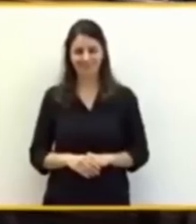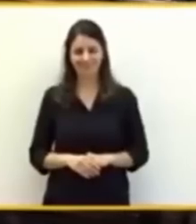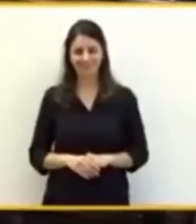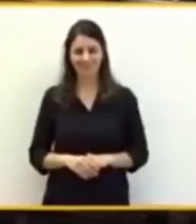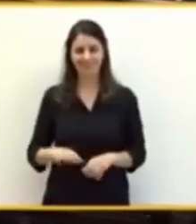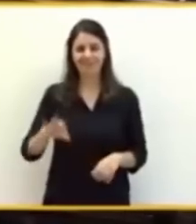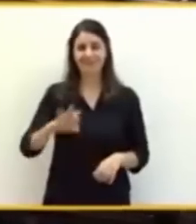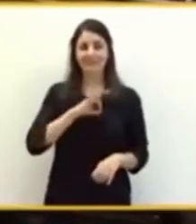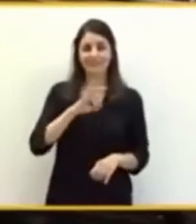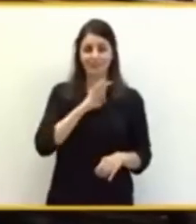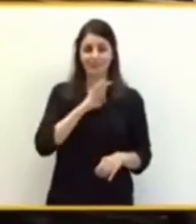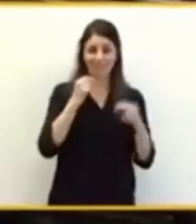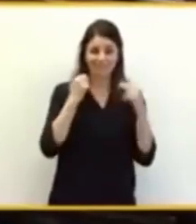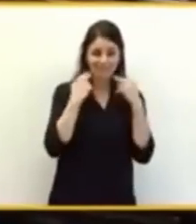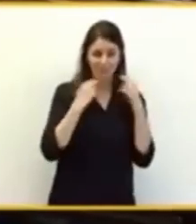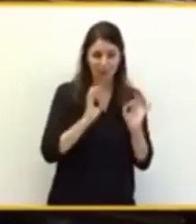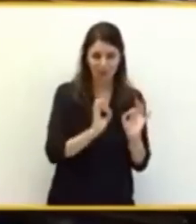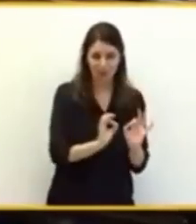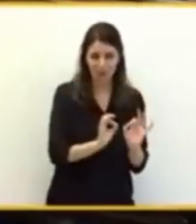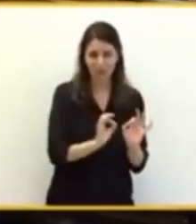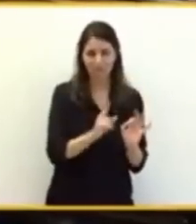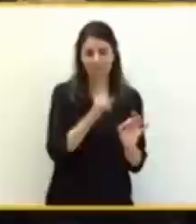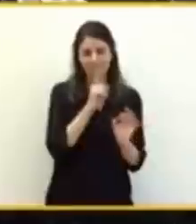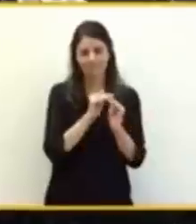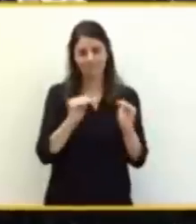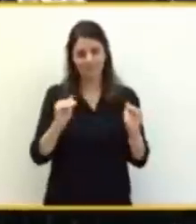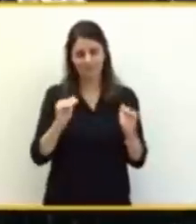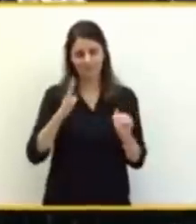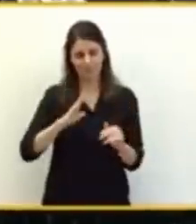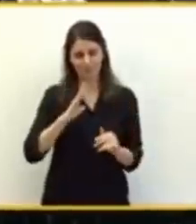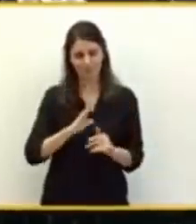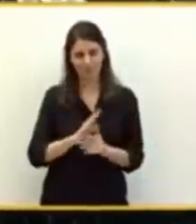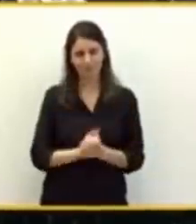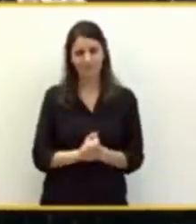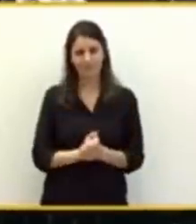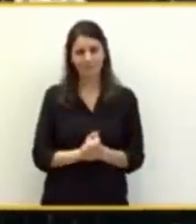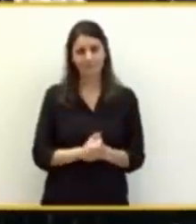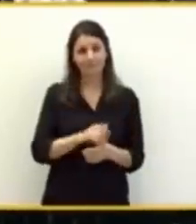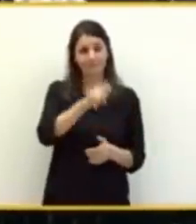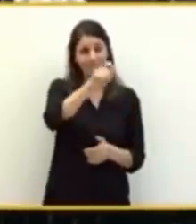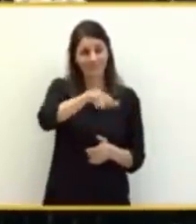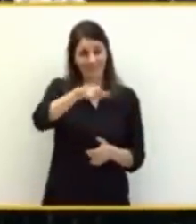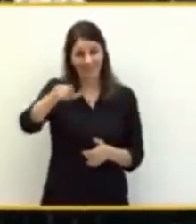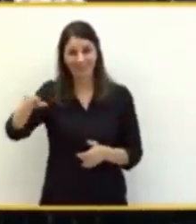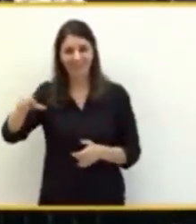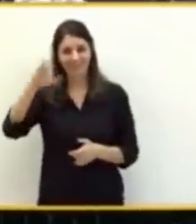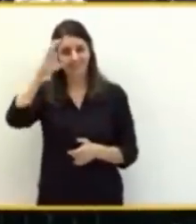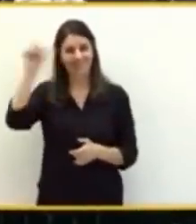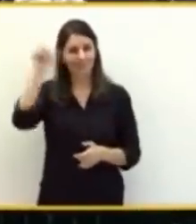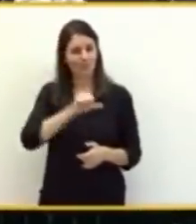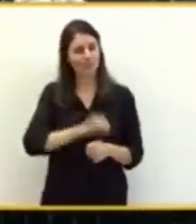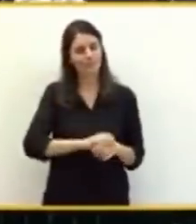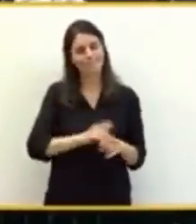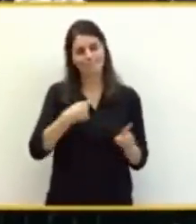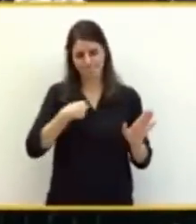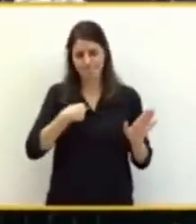Señores diputados, guarden silencio. La gente que nos está escuchando se merece